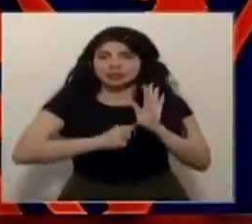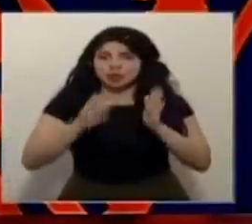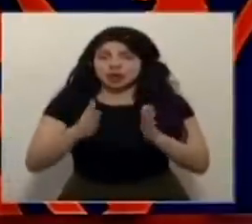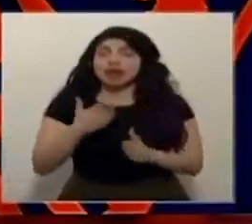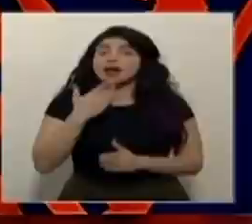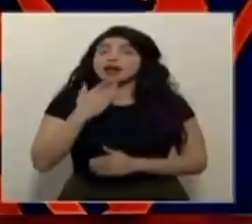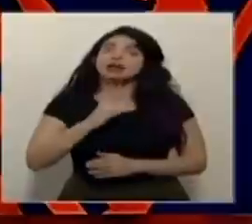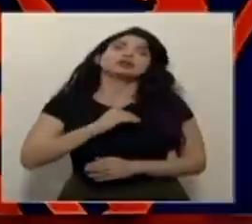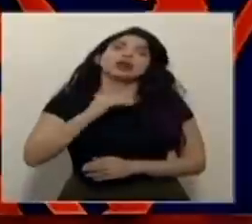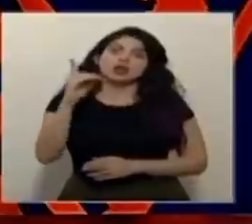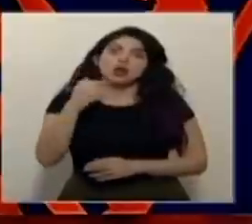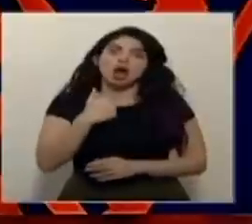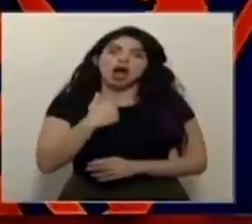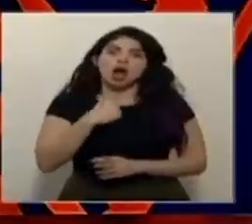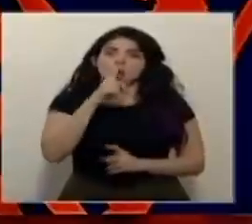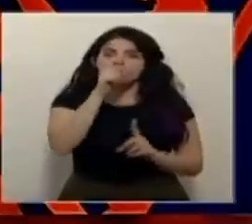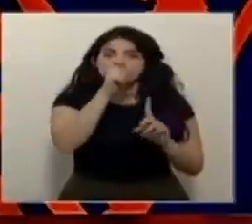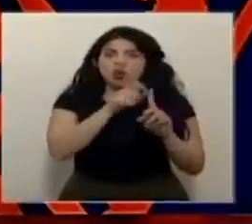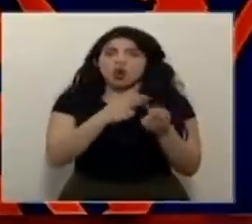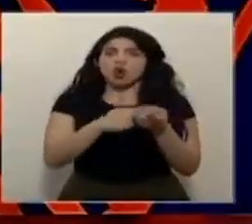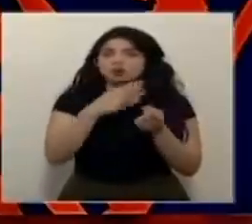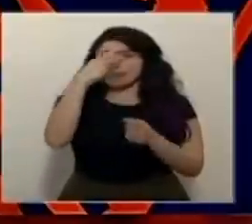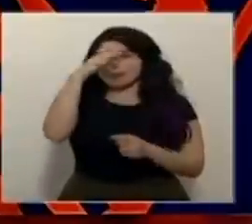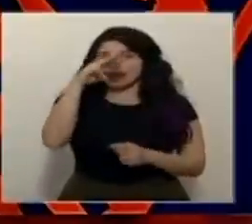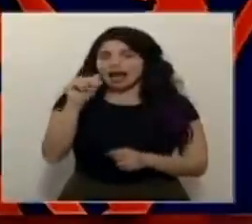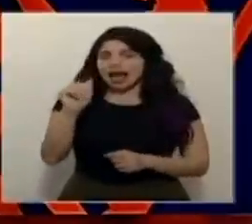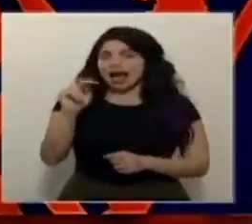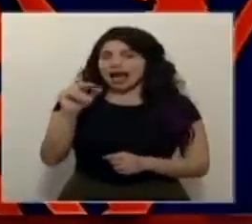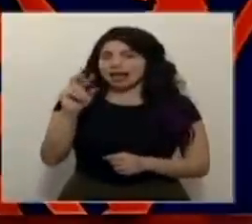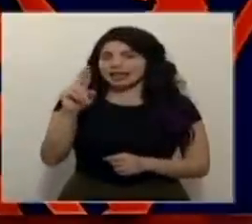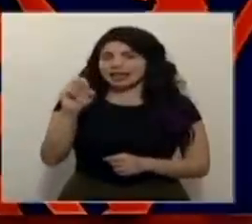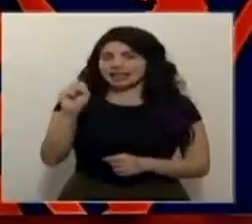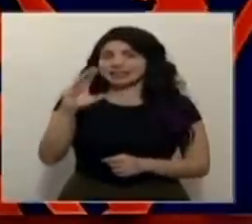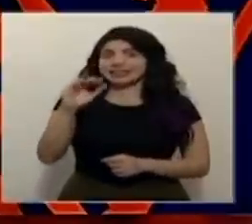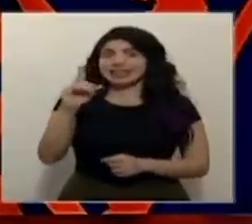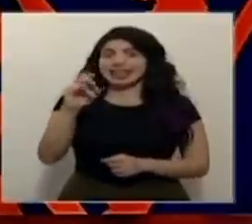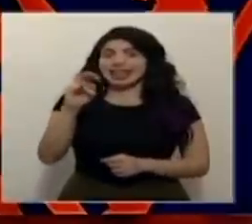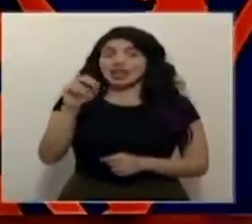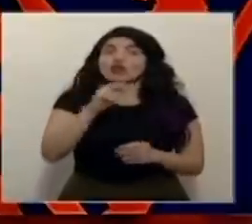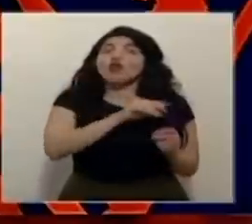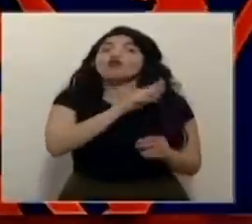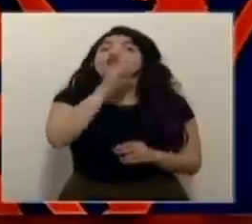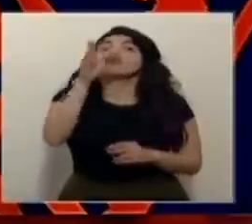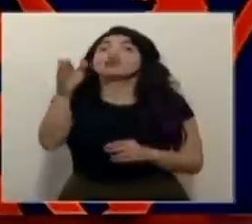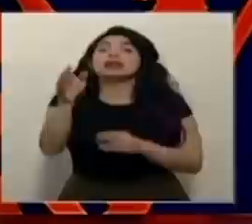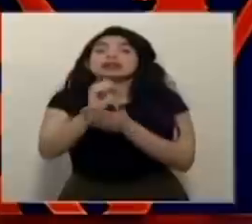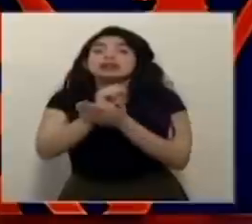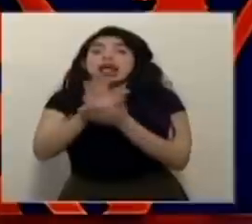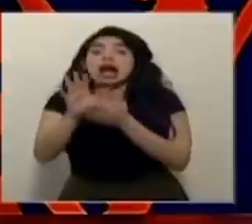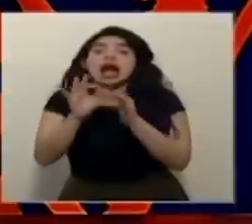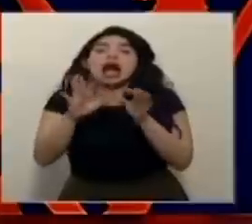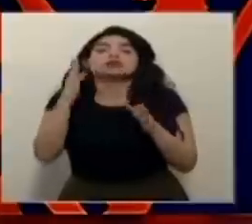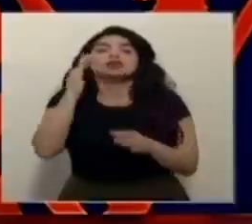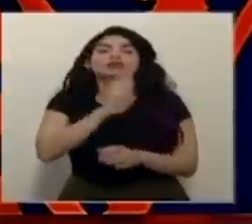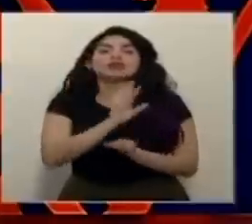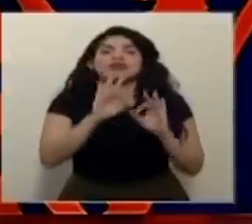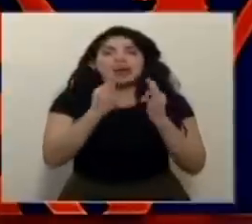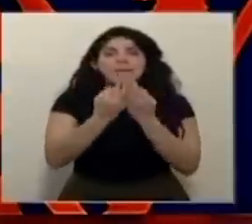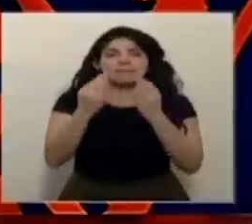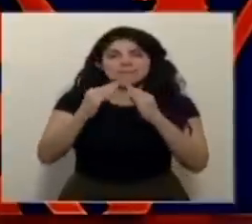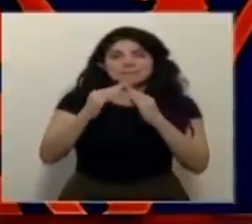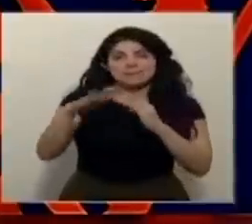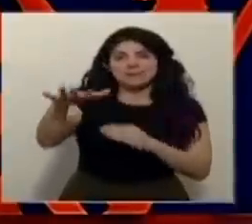Gracias a Dios, hay un cirujano del Hospital México, el doctor Andrés Cedeño, que él estaba en San Carlos en ese momento, porque tiene familiares,